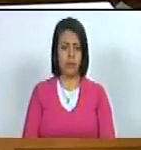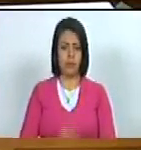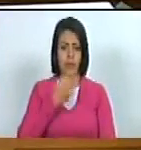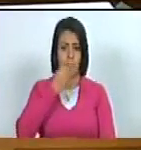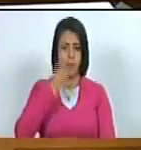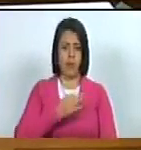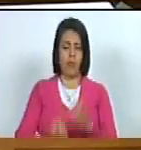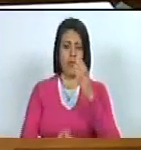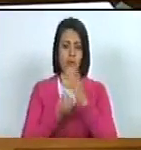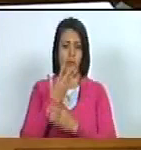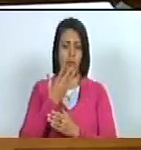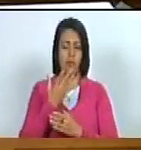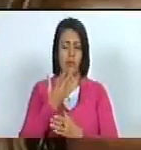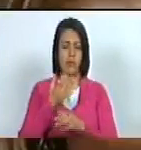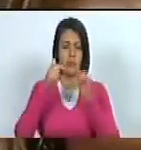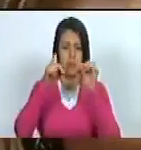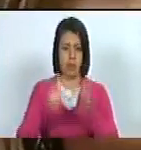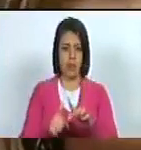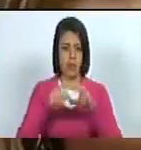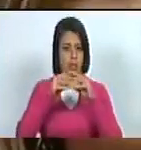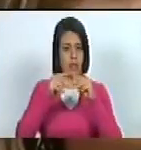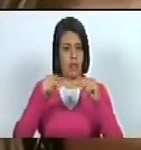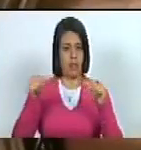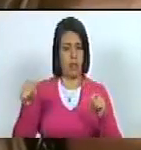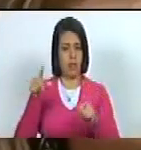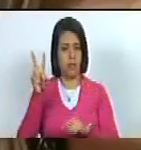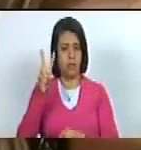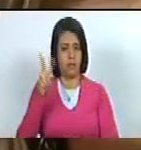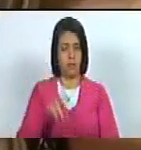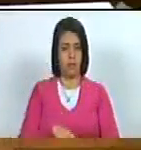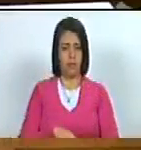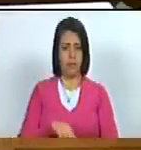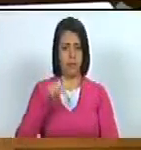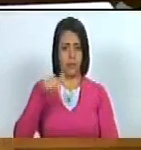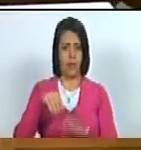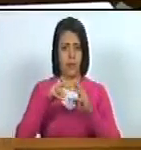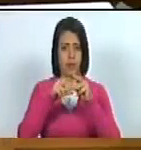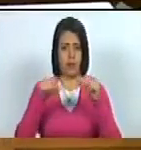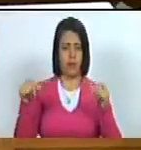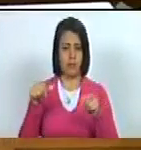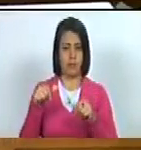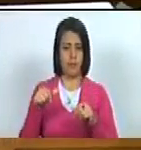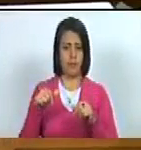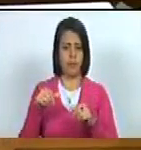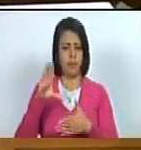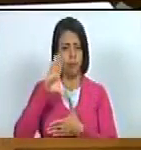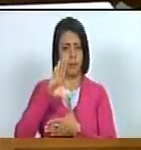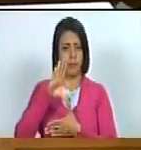verdaderos fundadores de esta tierra venezolana de esta tierra americana